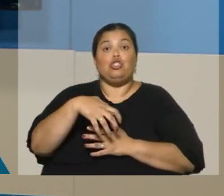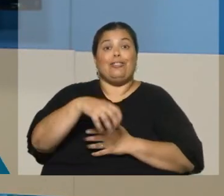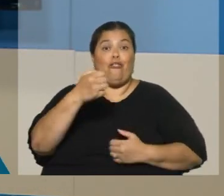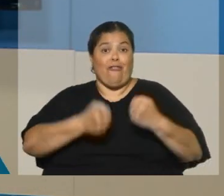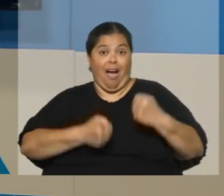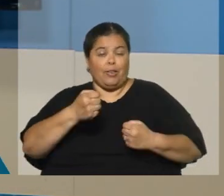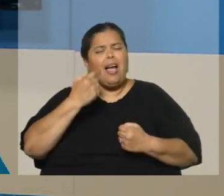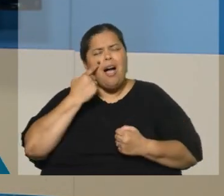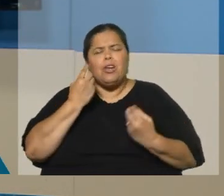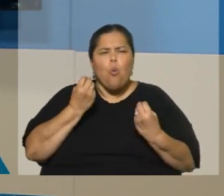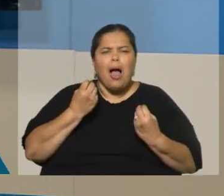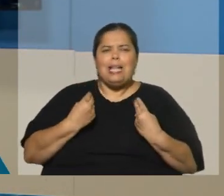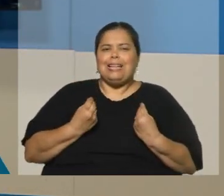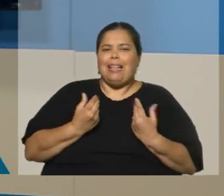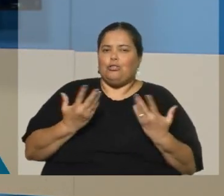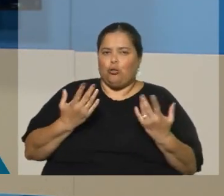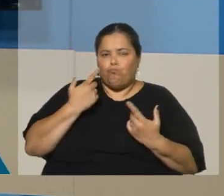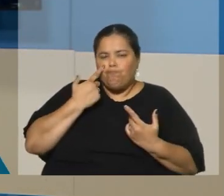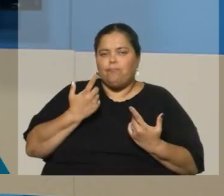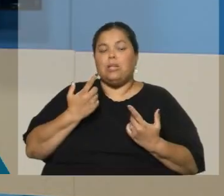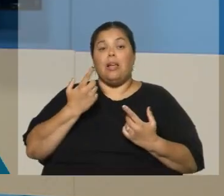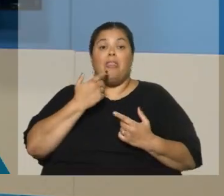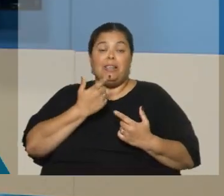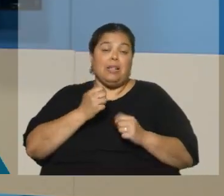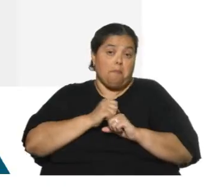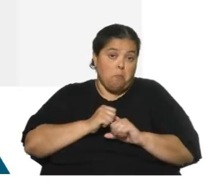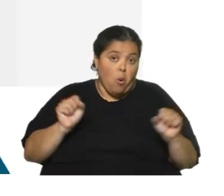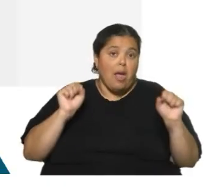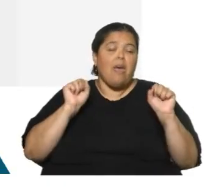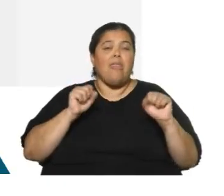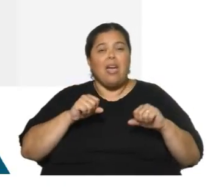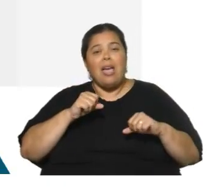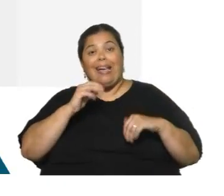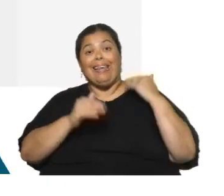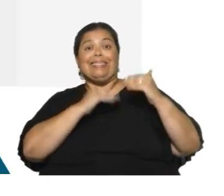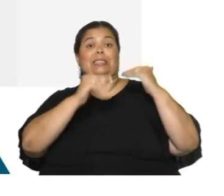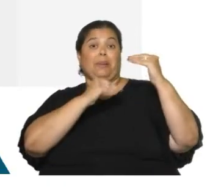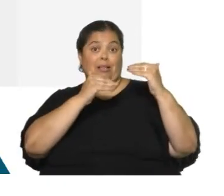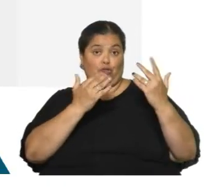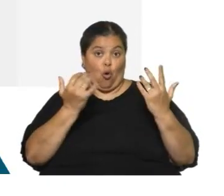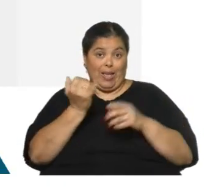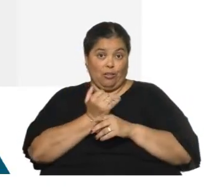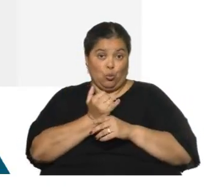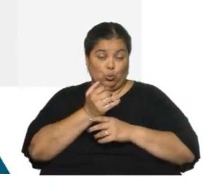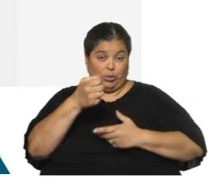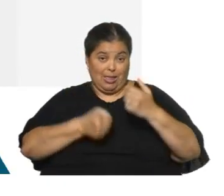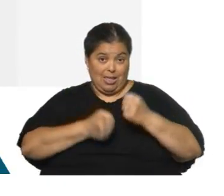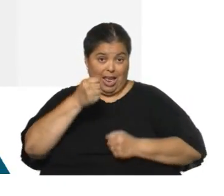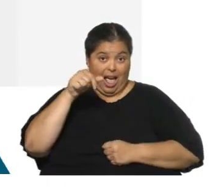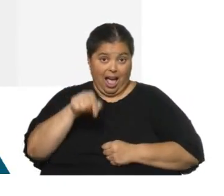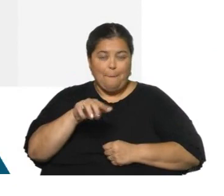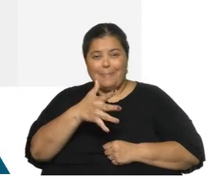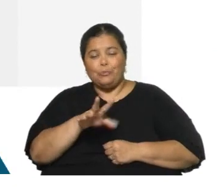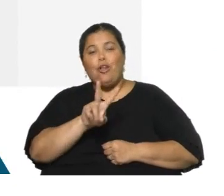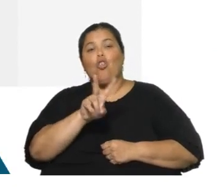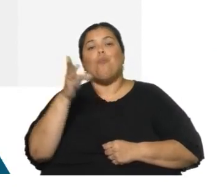analistas y sector, por allí vamos a tener seguramente un crecimiento, un dato positivo de la industria manufacturera para este año. Van a dar en el entorno del 2%, quizás